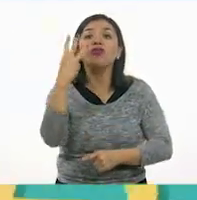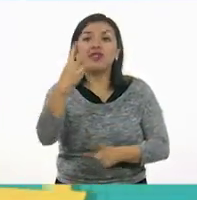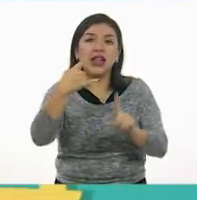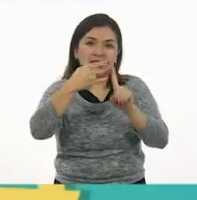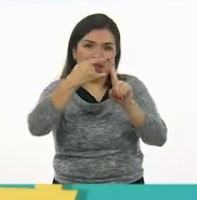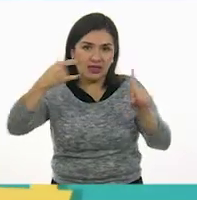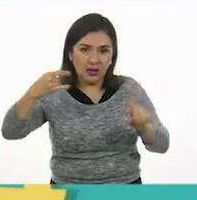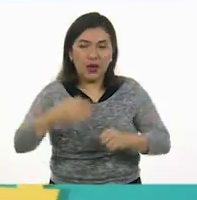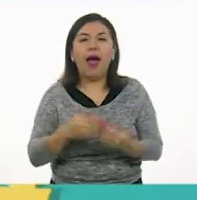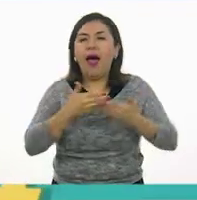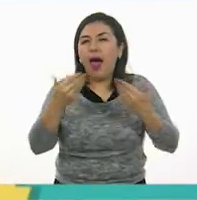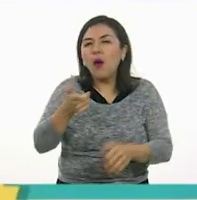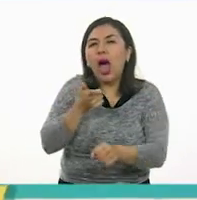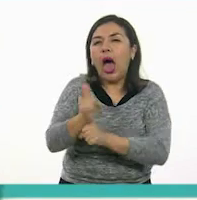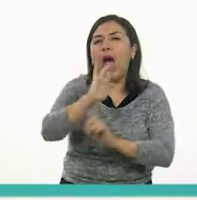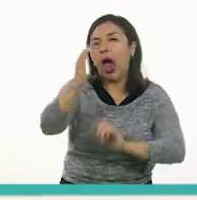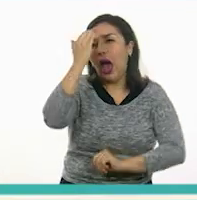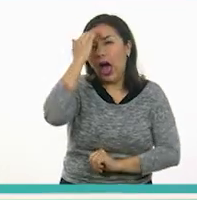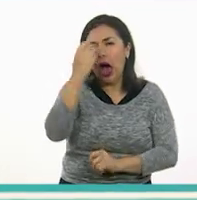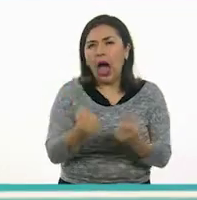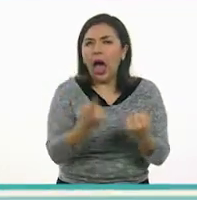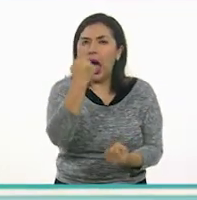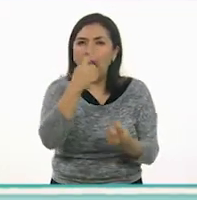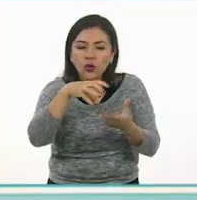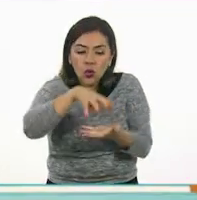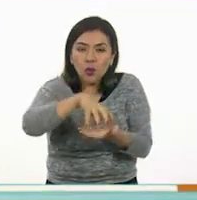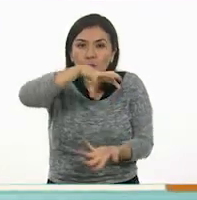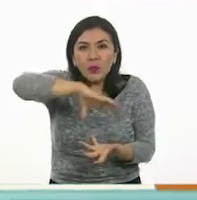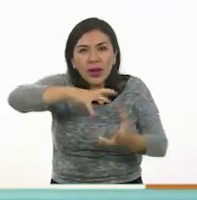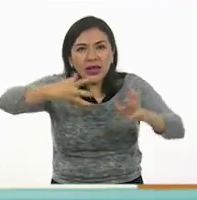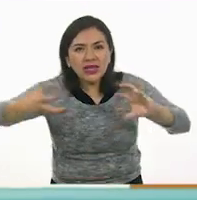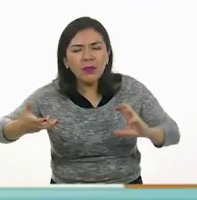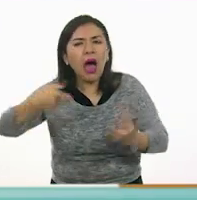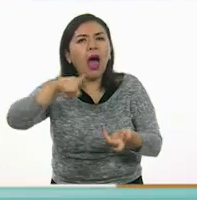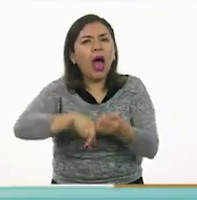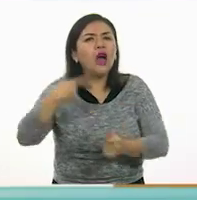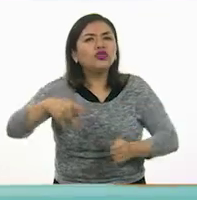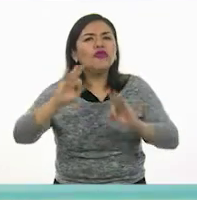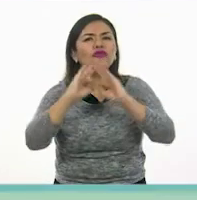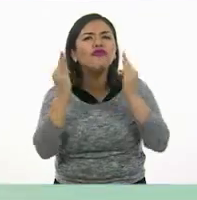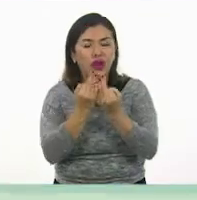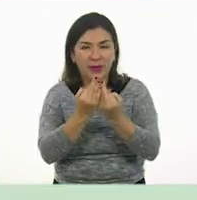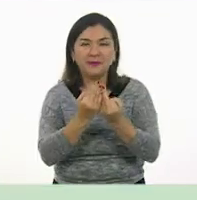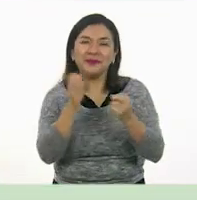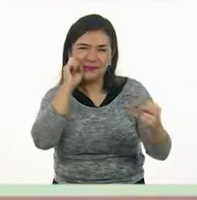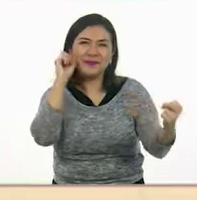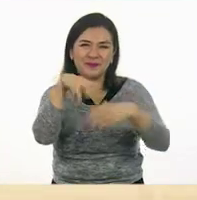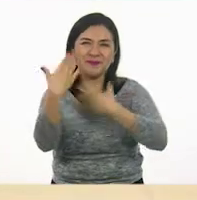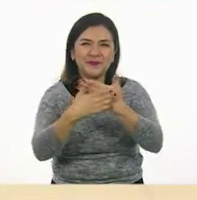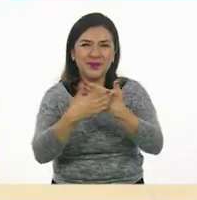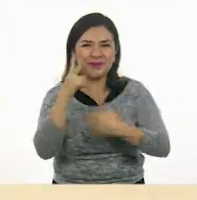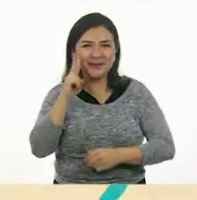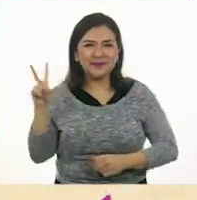reconocer los cuerpos geométricos, algunos prismas y sus componentes. ¡Nos vemos! ¡Hasta la próxima!